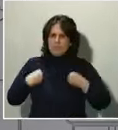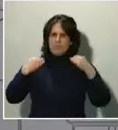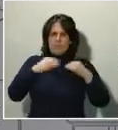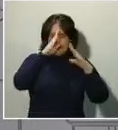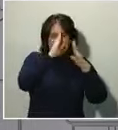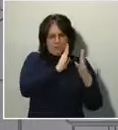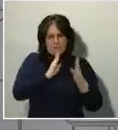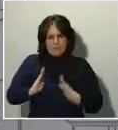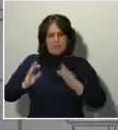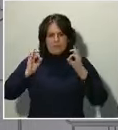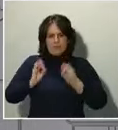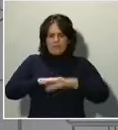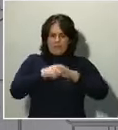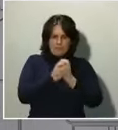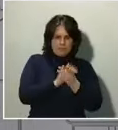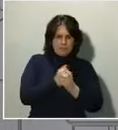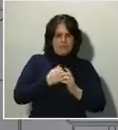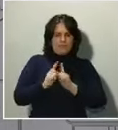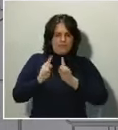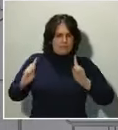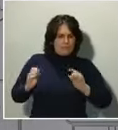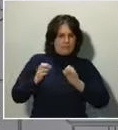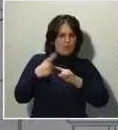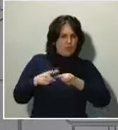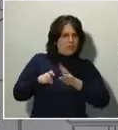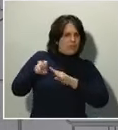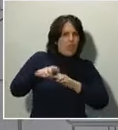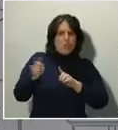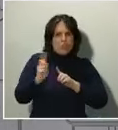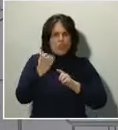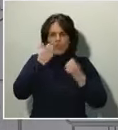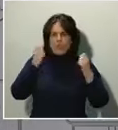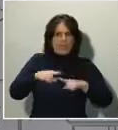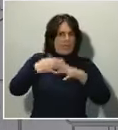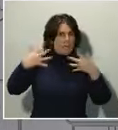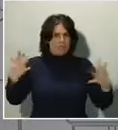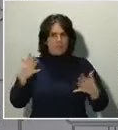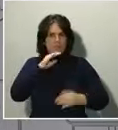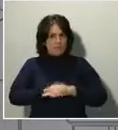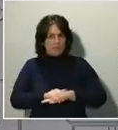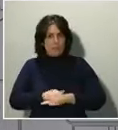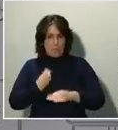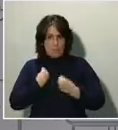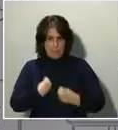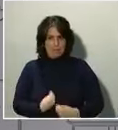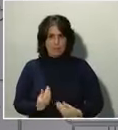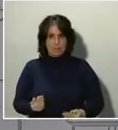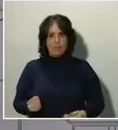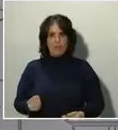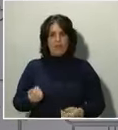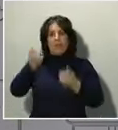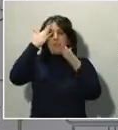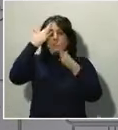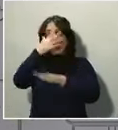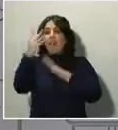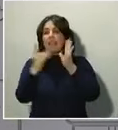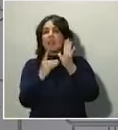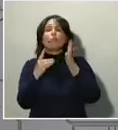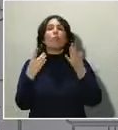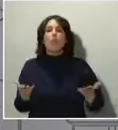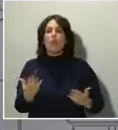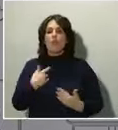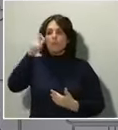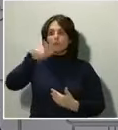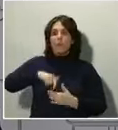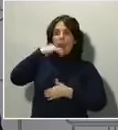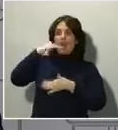como he dicho antes, la filosofía, el corazón de este Real Decreto es no dejar a nadie atrás. Da igual que